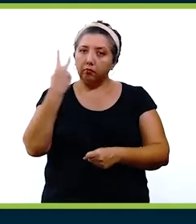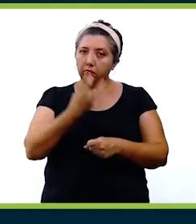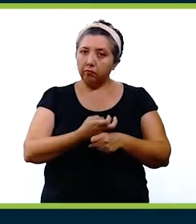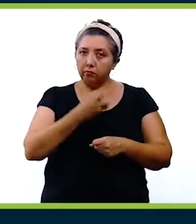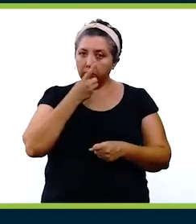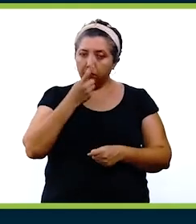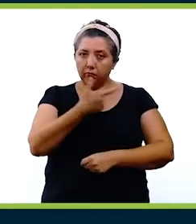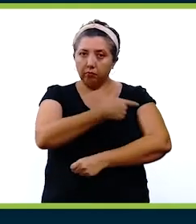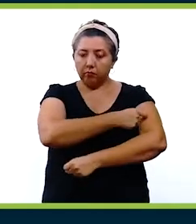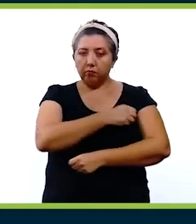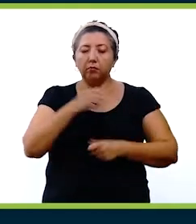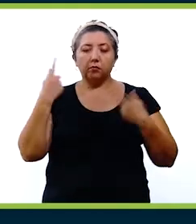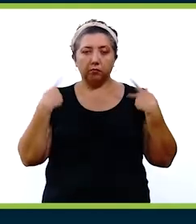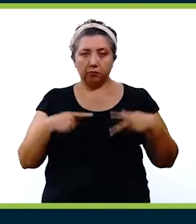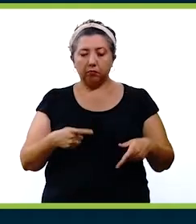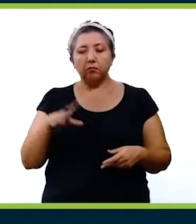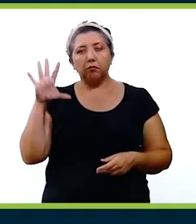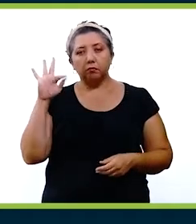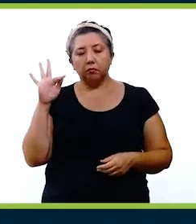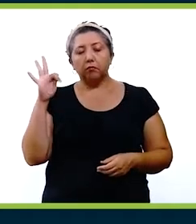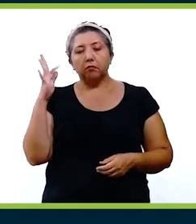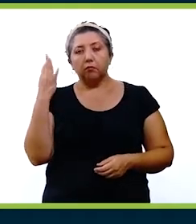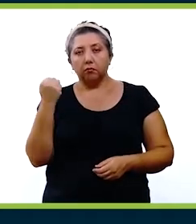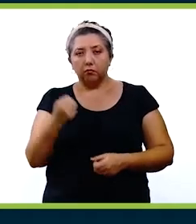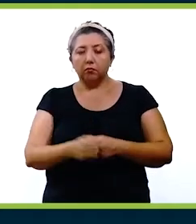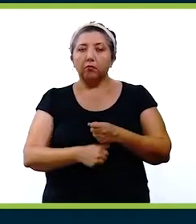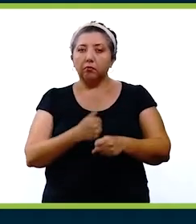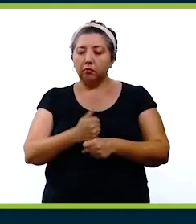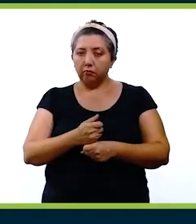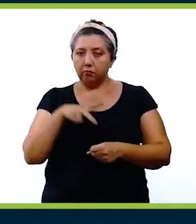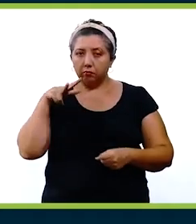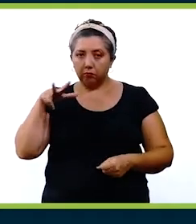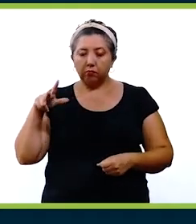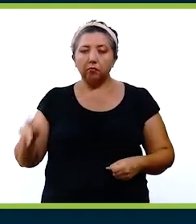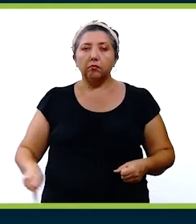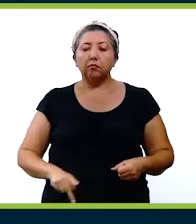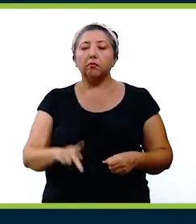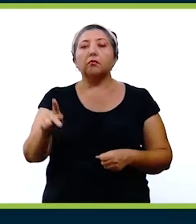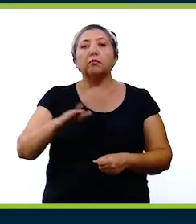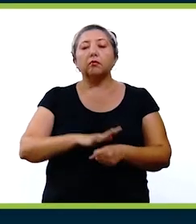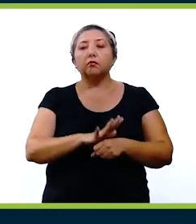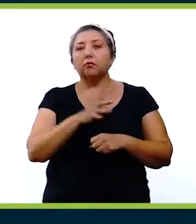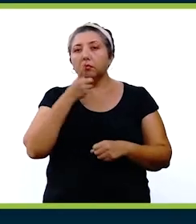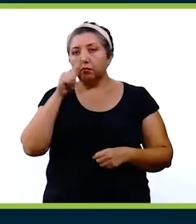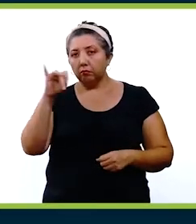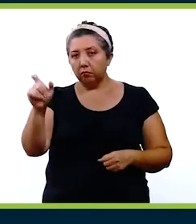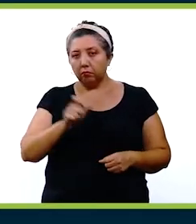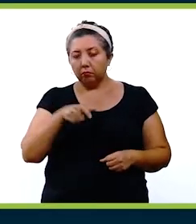dosis de la vacuna a personas entre 40 y 49 años en 18 municipios, los cuales fueron